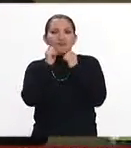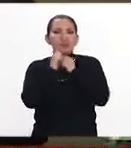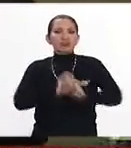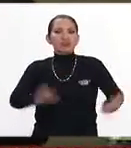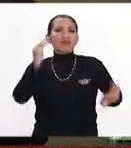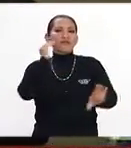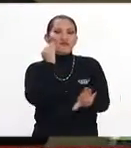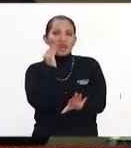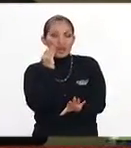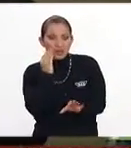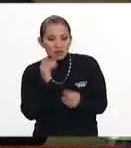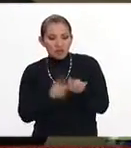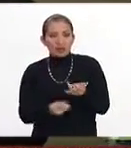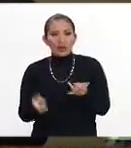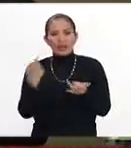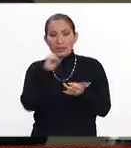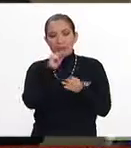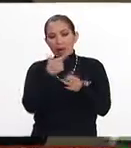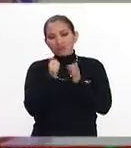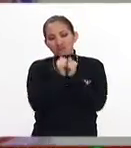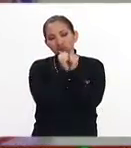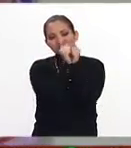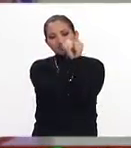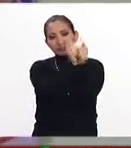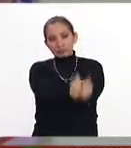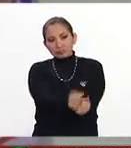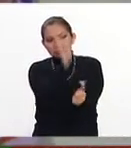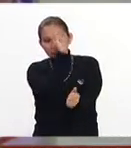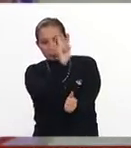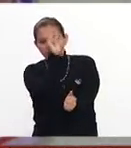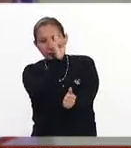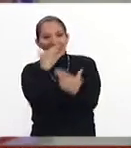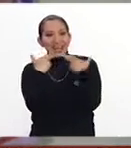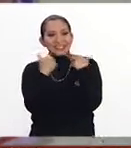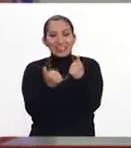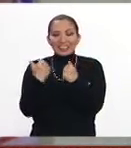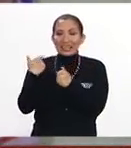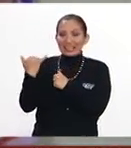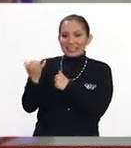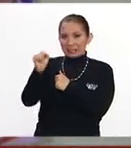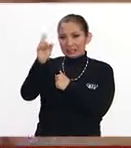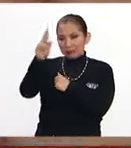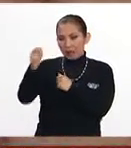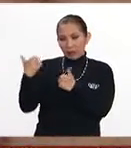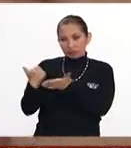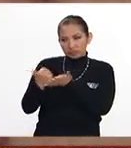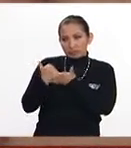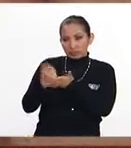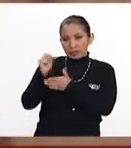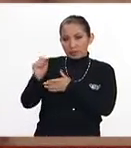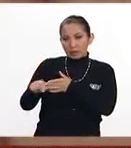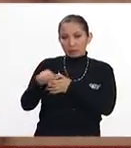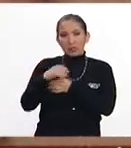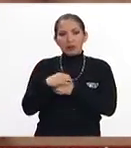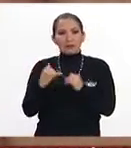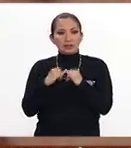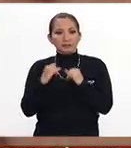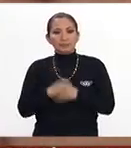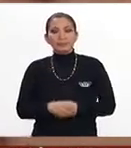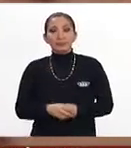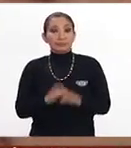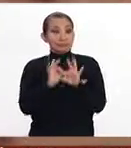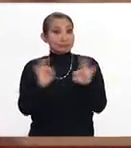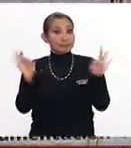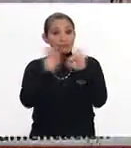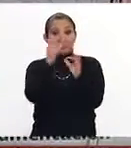en Facebook, y el acompañamiento tanto de la justicia de Hacienda como de las relaciones exteriores y del propio INE. Pues importante